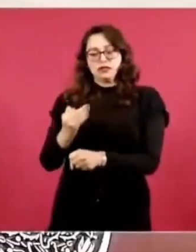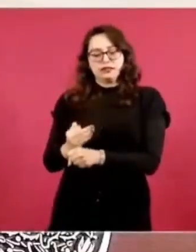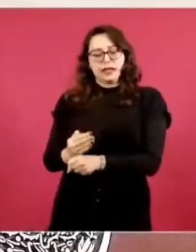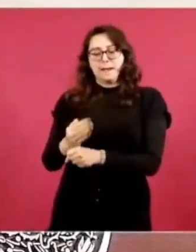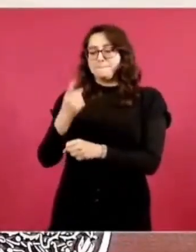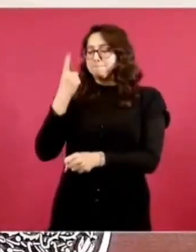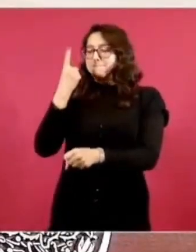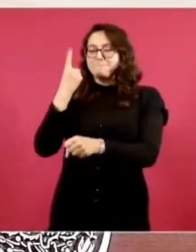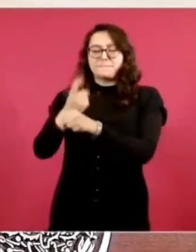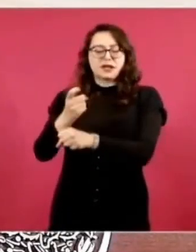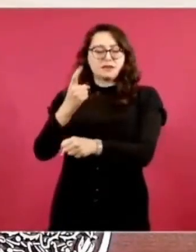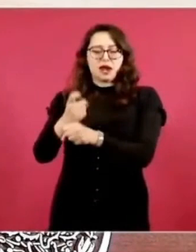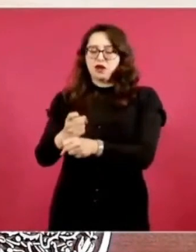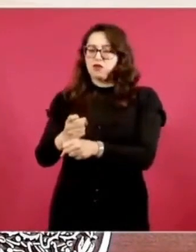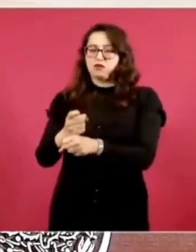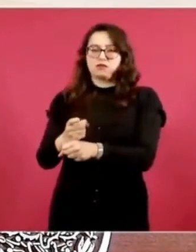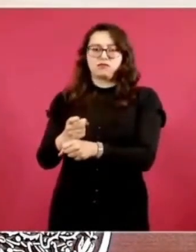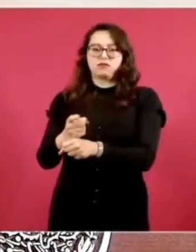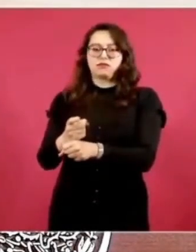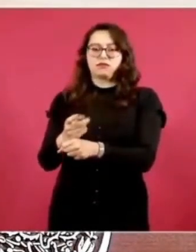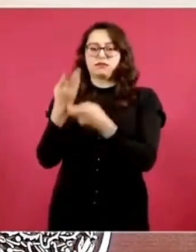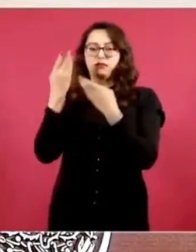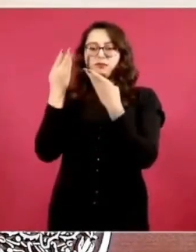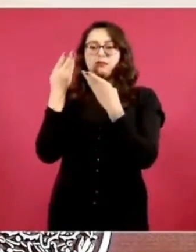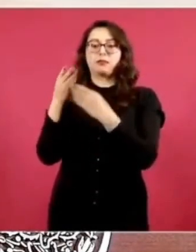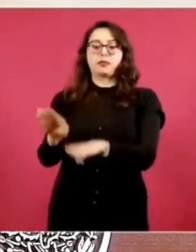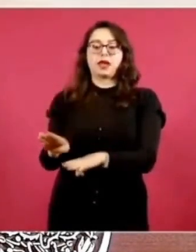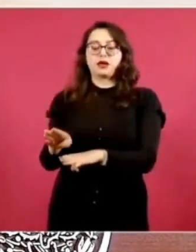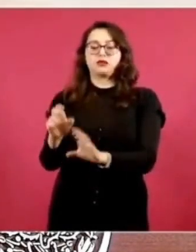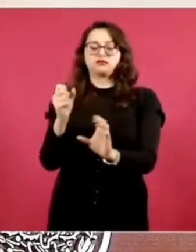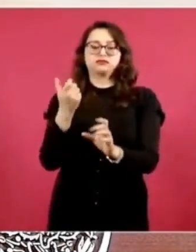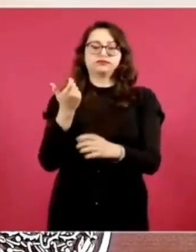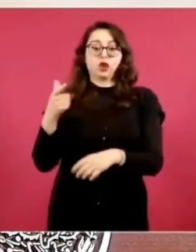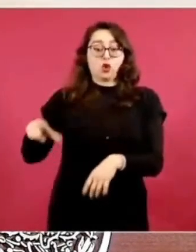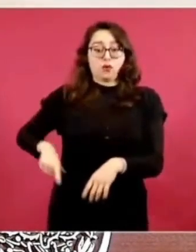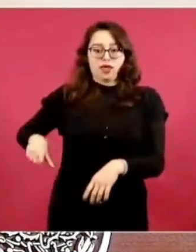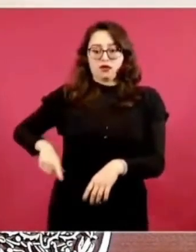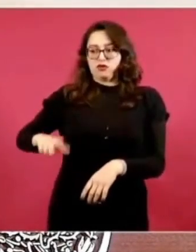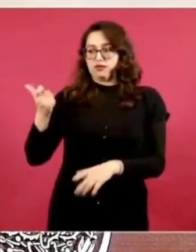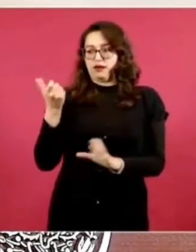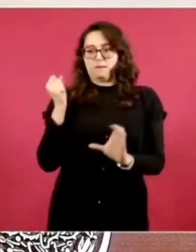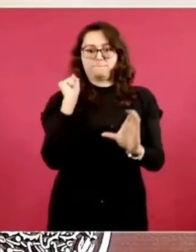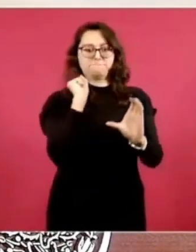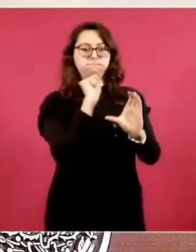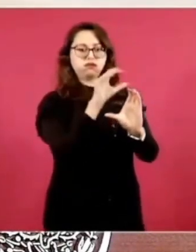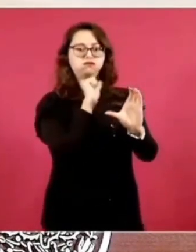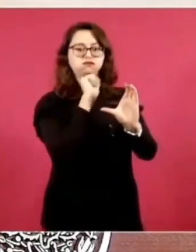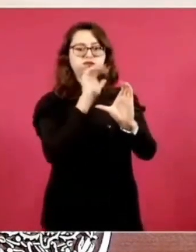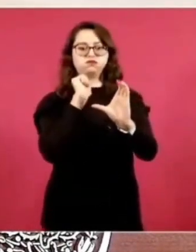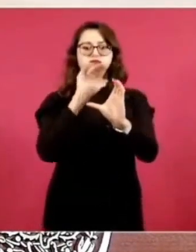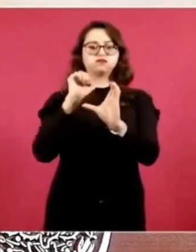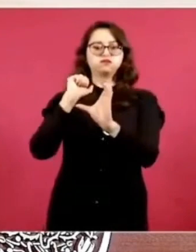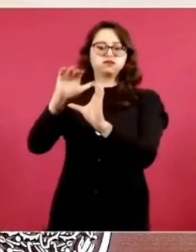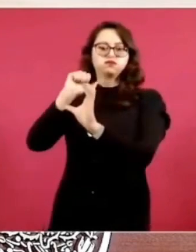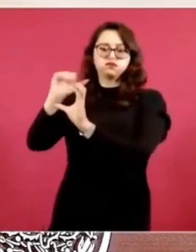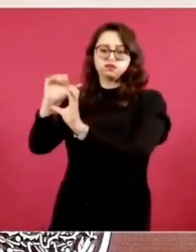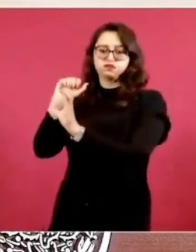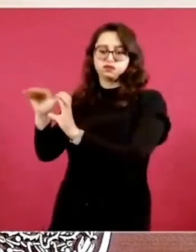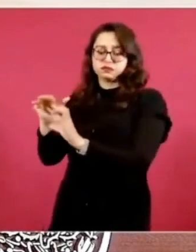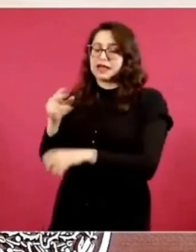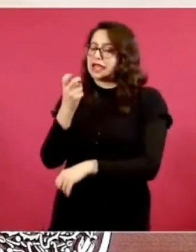instituciones para dispersar los fondos del bienestar,